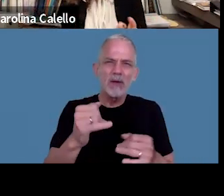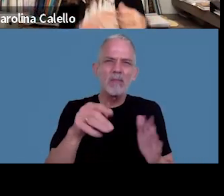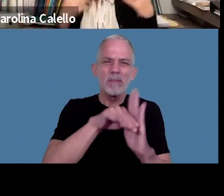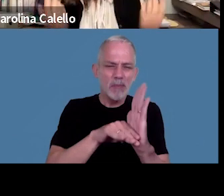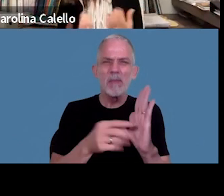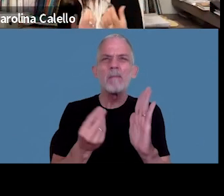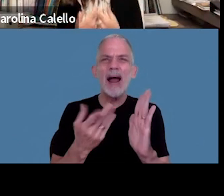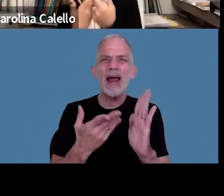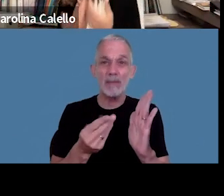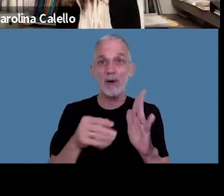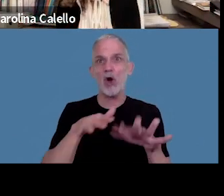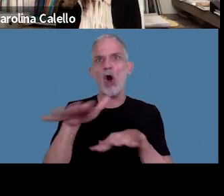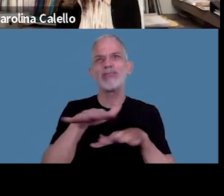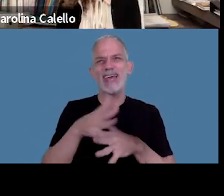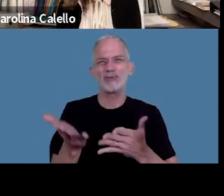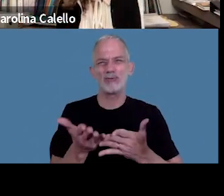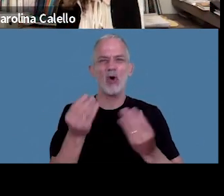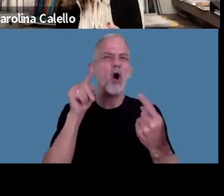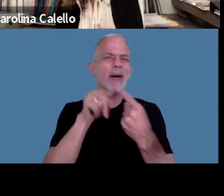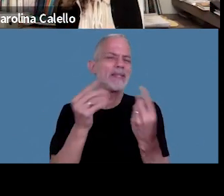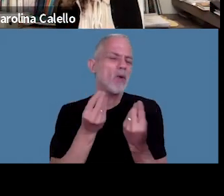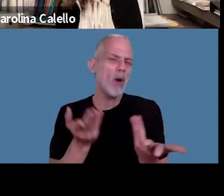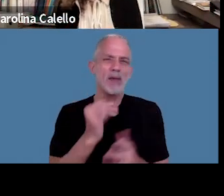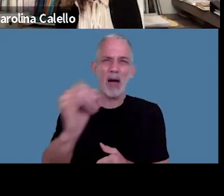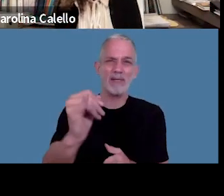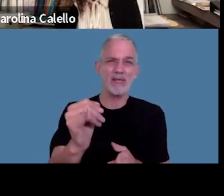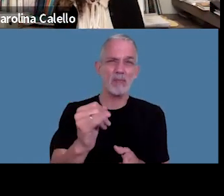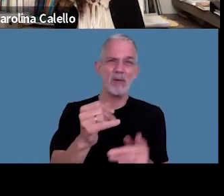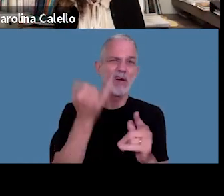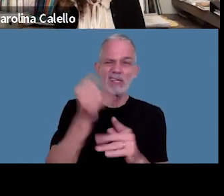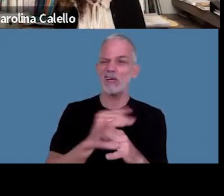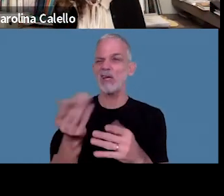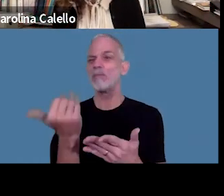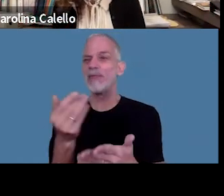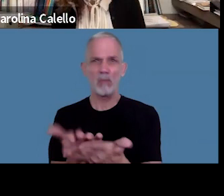en el contexto de cuál es el objetivo del requisito